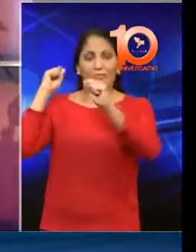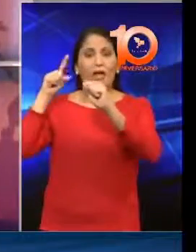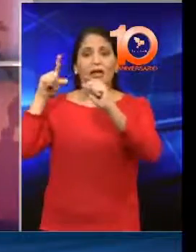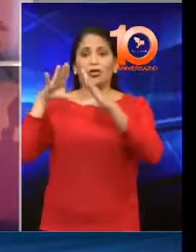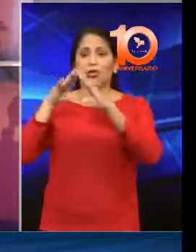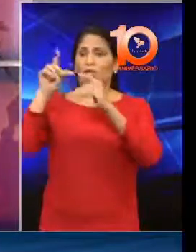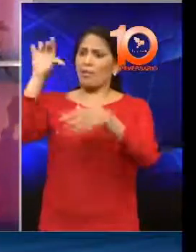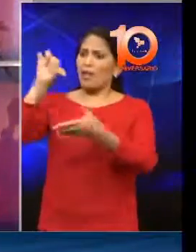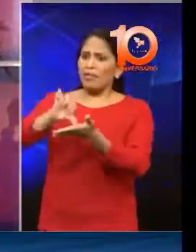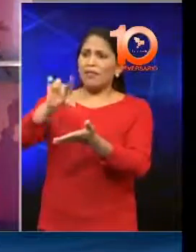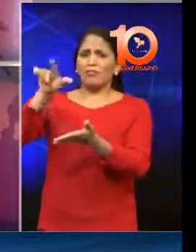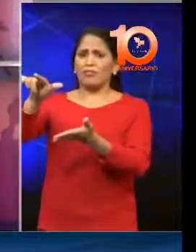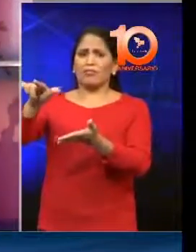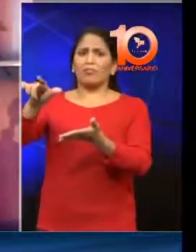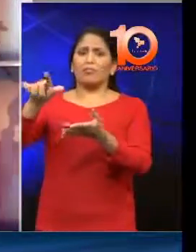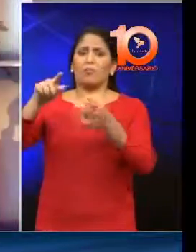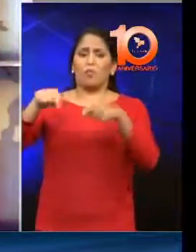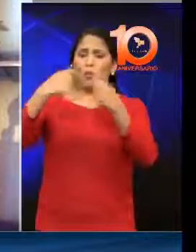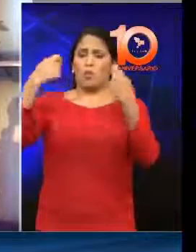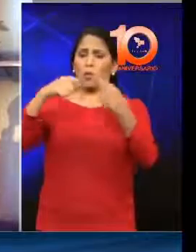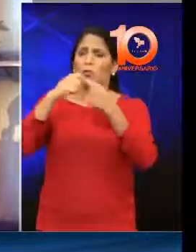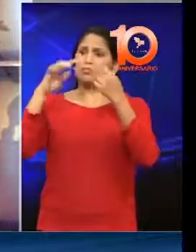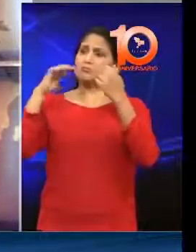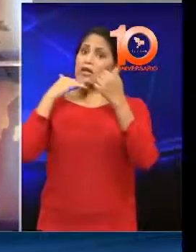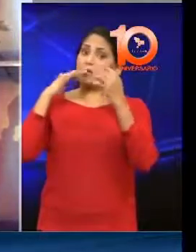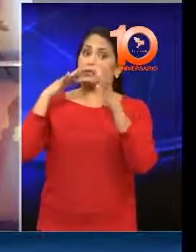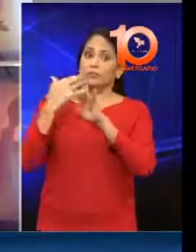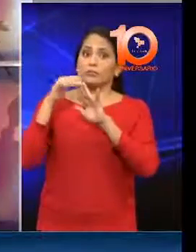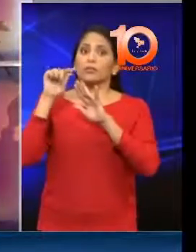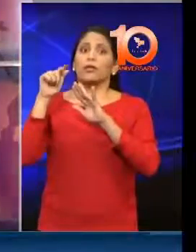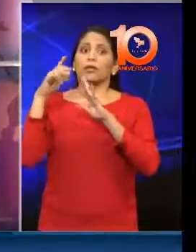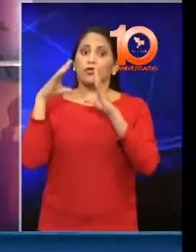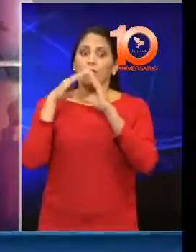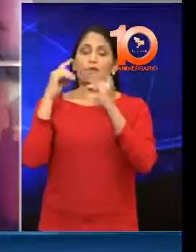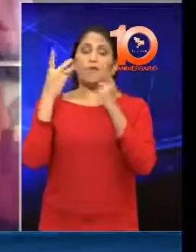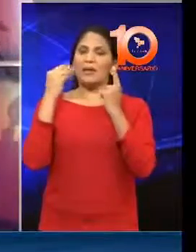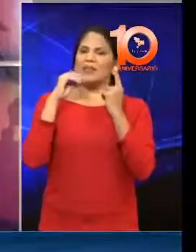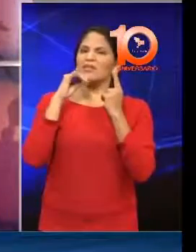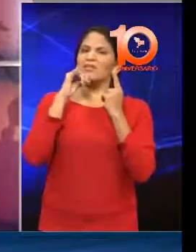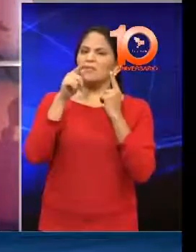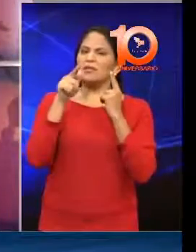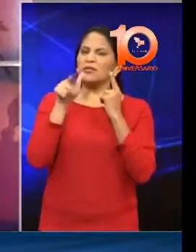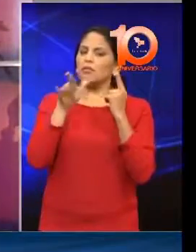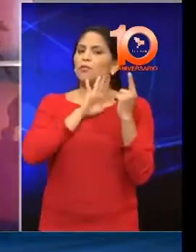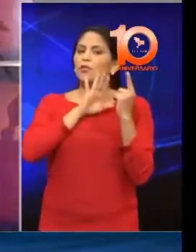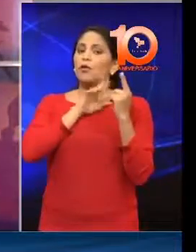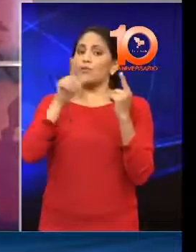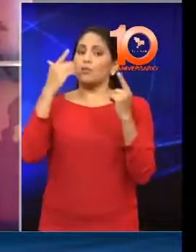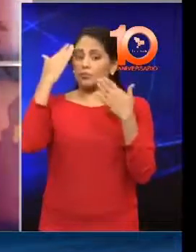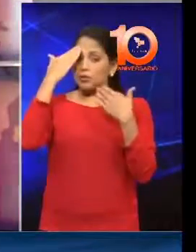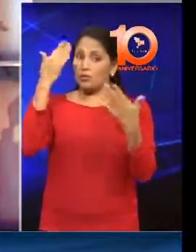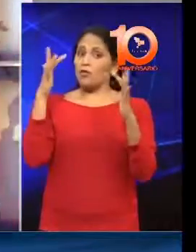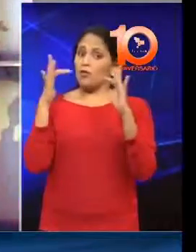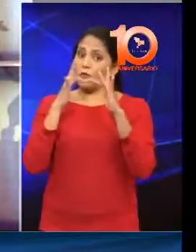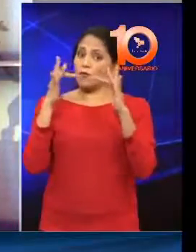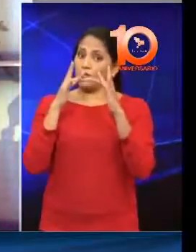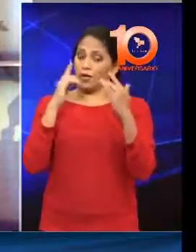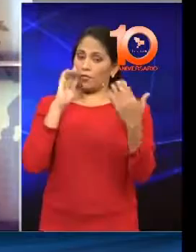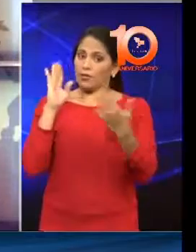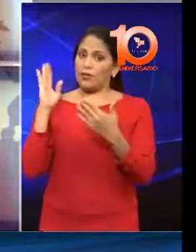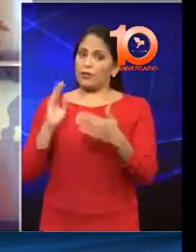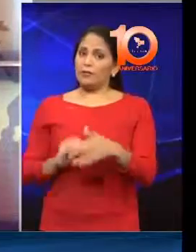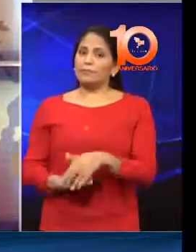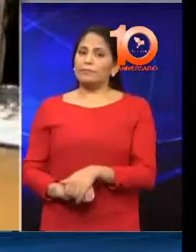en el recinto y en sus alrededores. Giovanni Noguette nos ofrece detalles desde el lugar del suceso. Te saludamos, compañero, y te escuchamos.